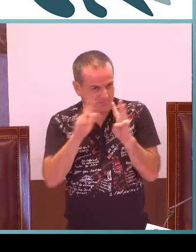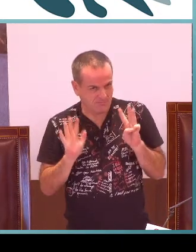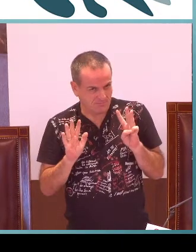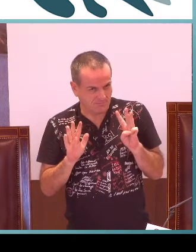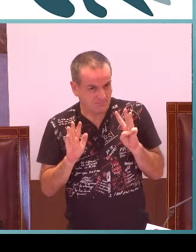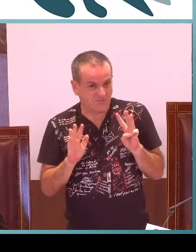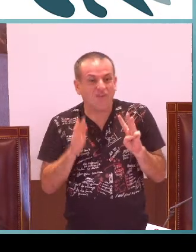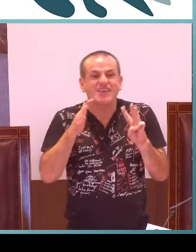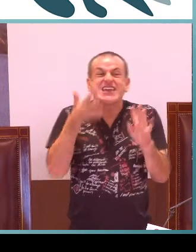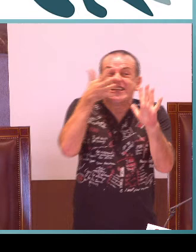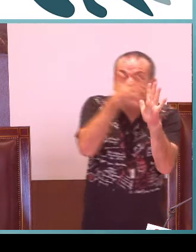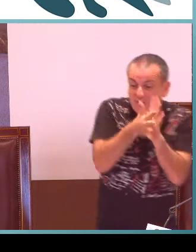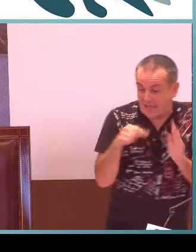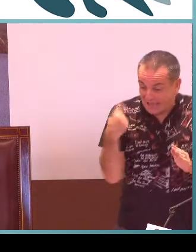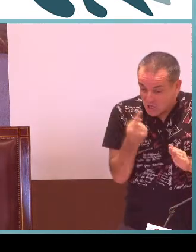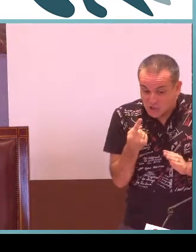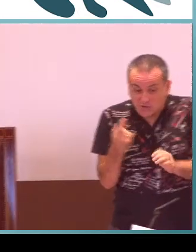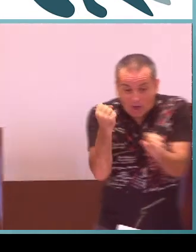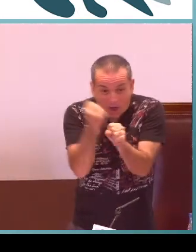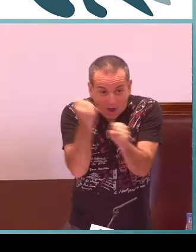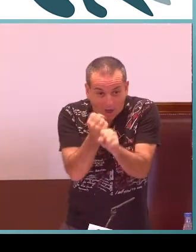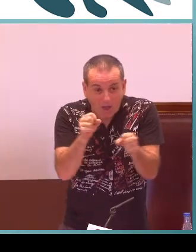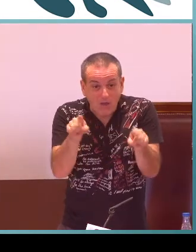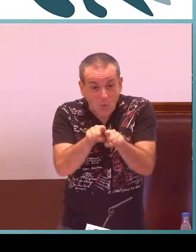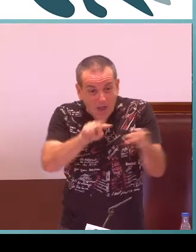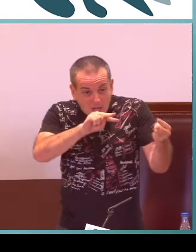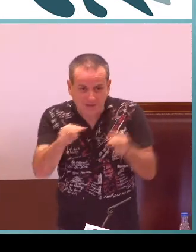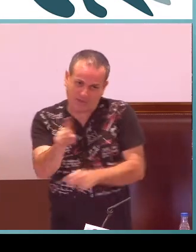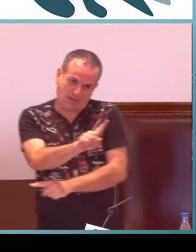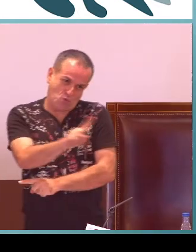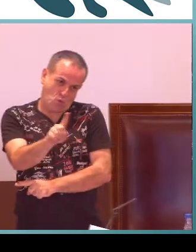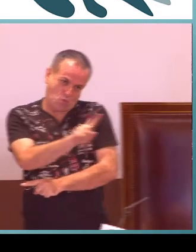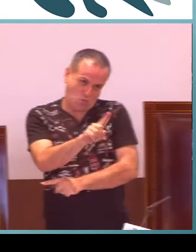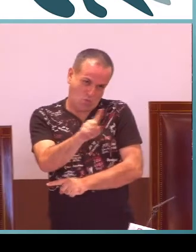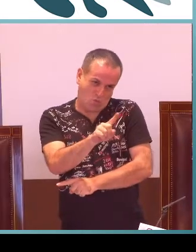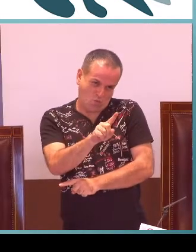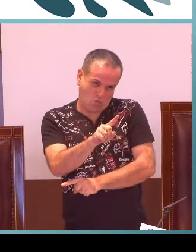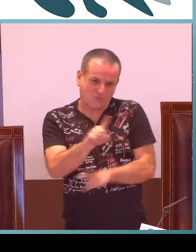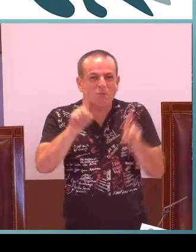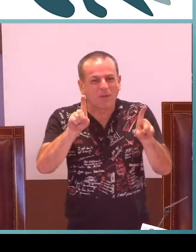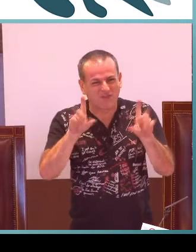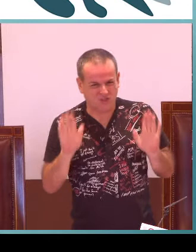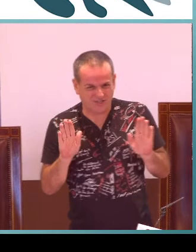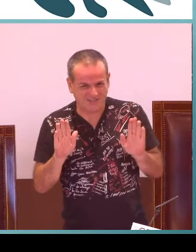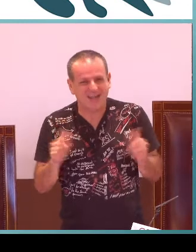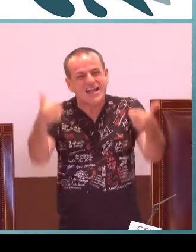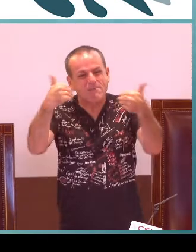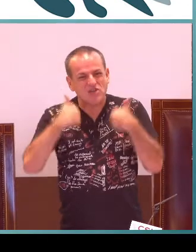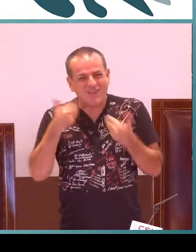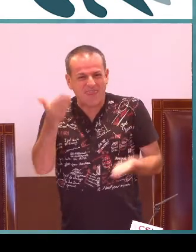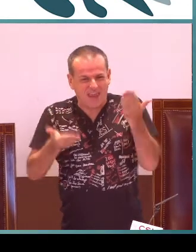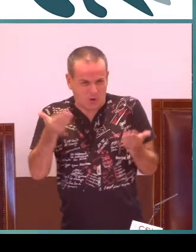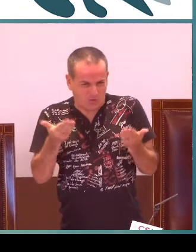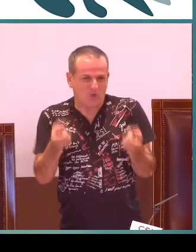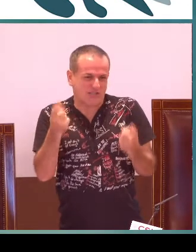Estatal de Personas Sordas. Estos son los tres aspectos en los que la persona que tenga alguna de estas titulaciones podría impartir